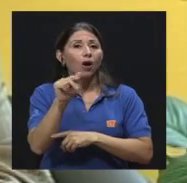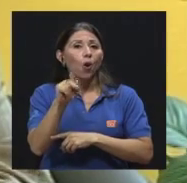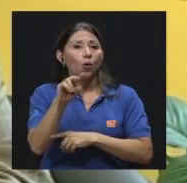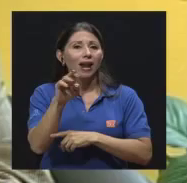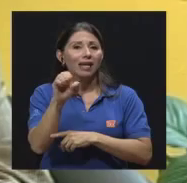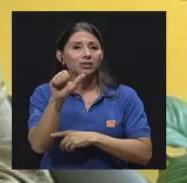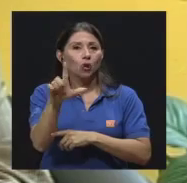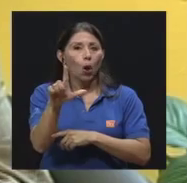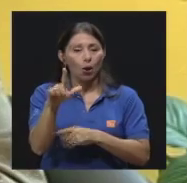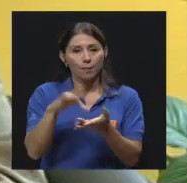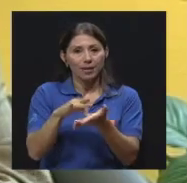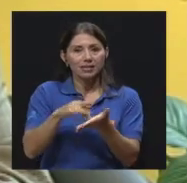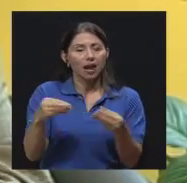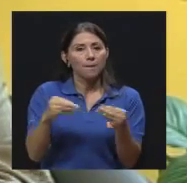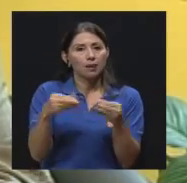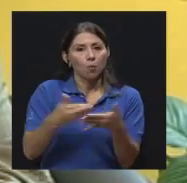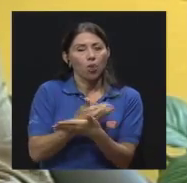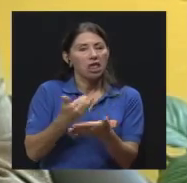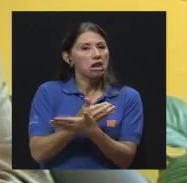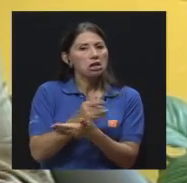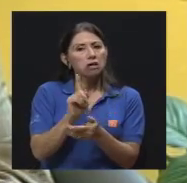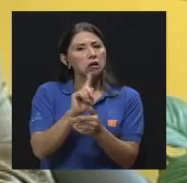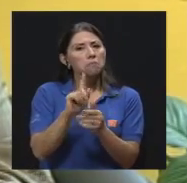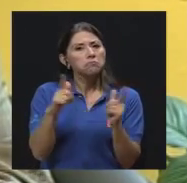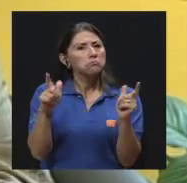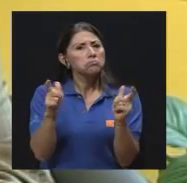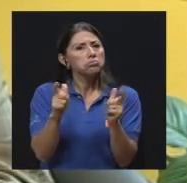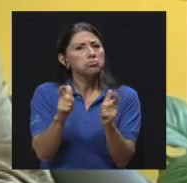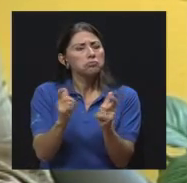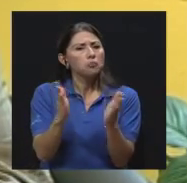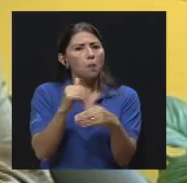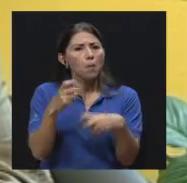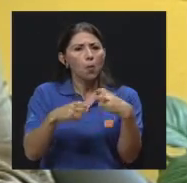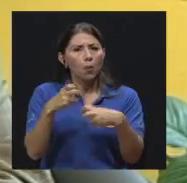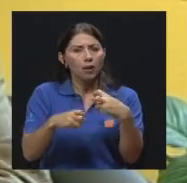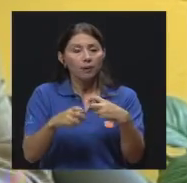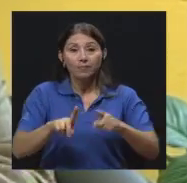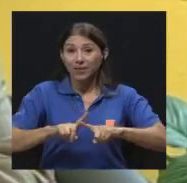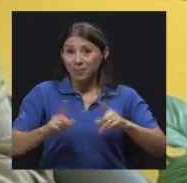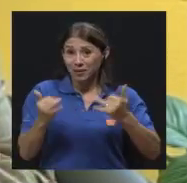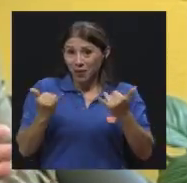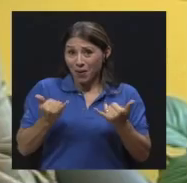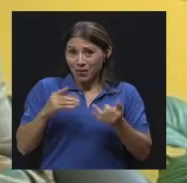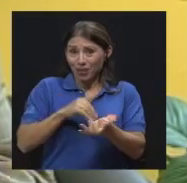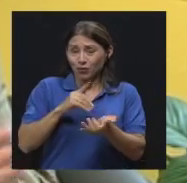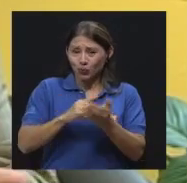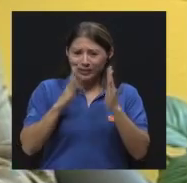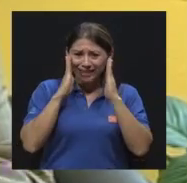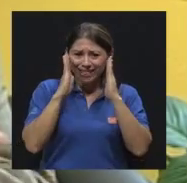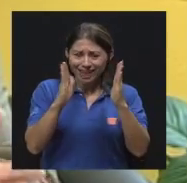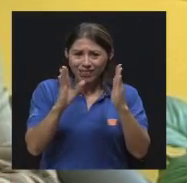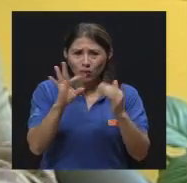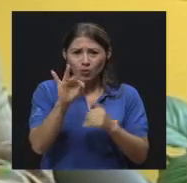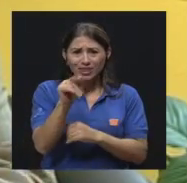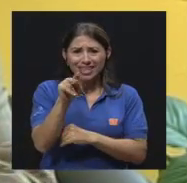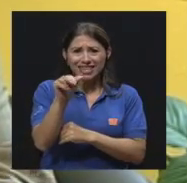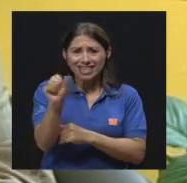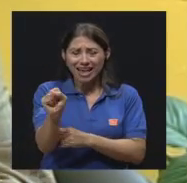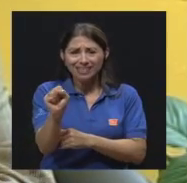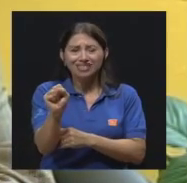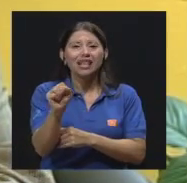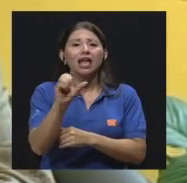es menos la problemática. De todos modos, pues los que estamos tratando ahora, estamos con las tiñas y las